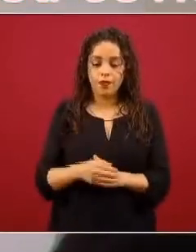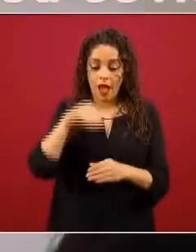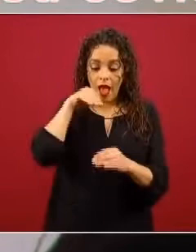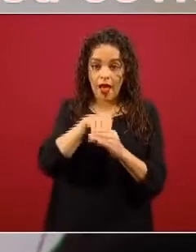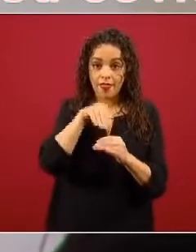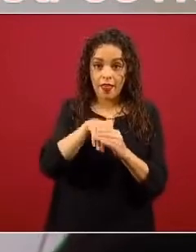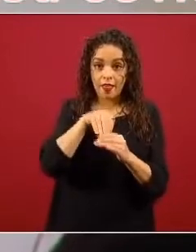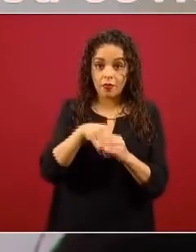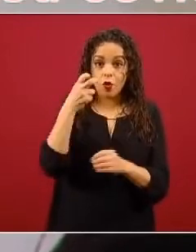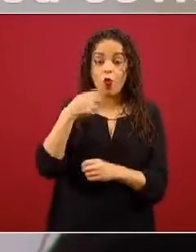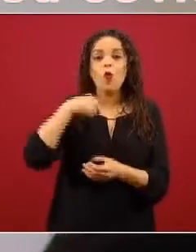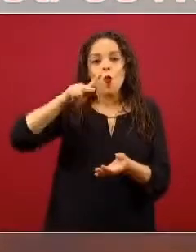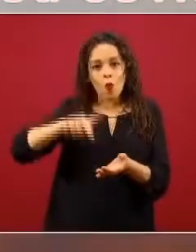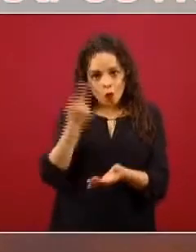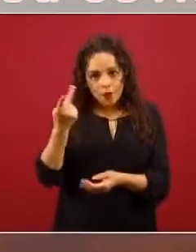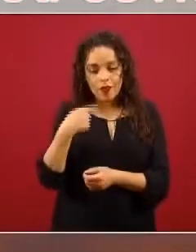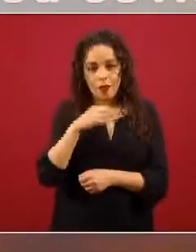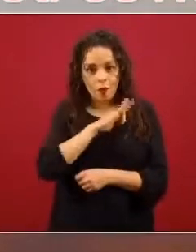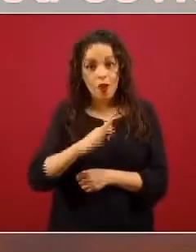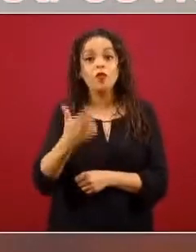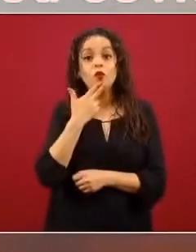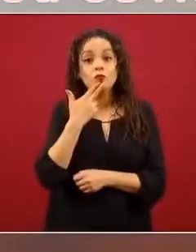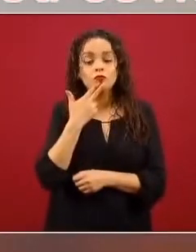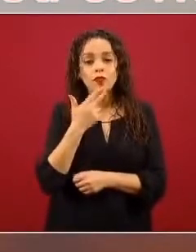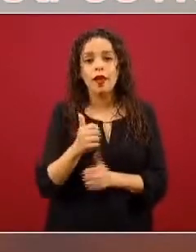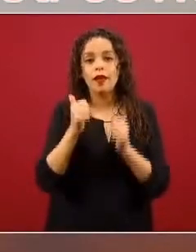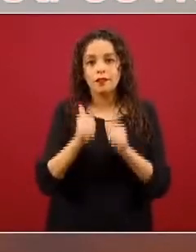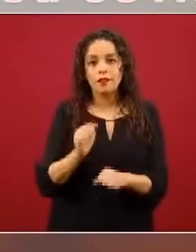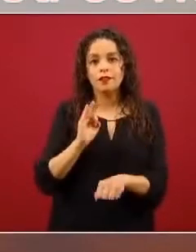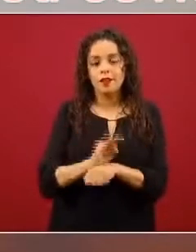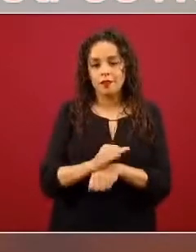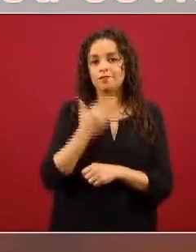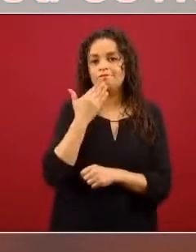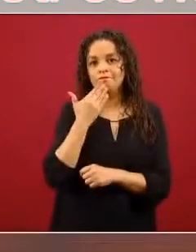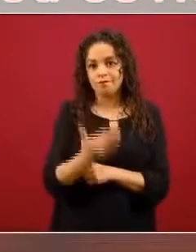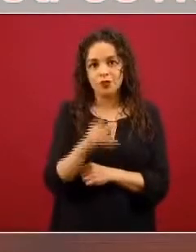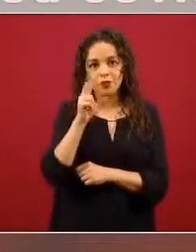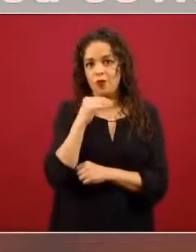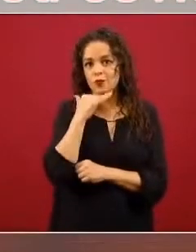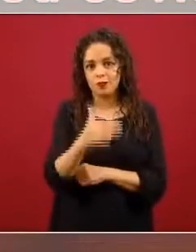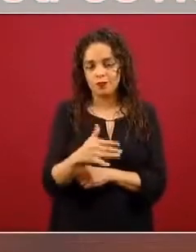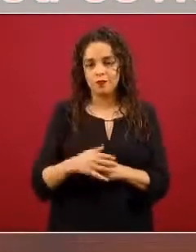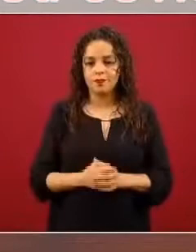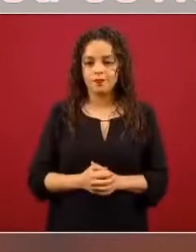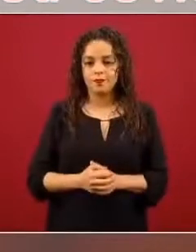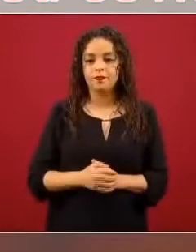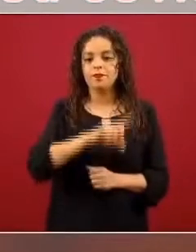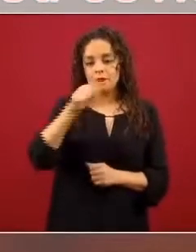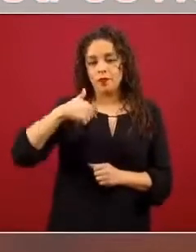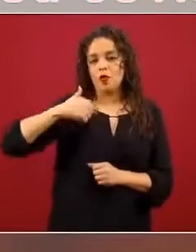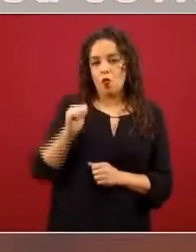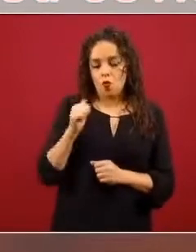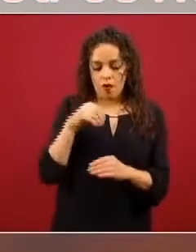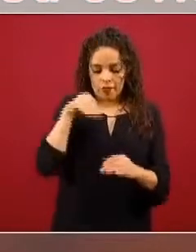que es la parte que voy a volver a utilizar, está protegida. Y la meto en una bolsita